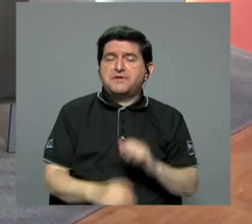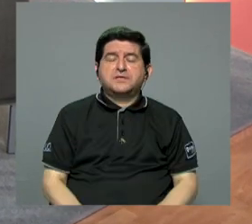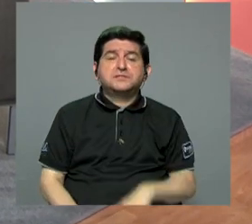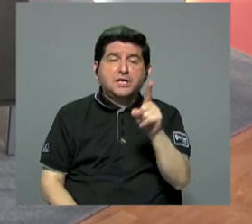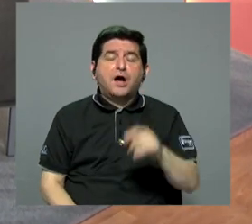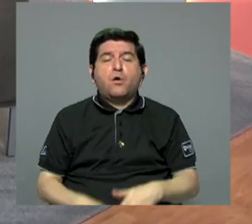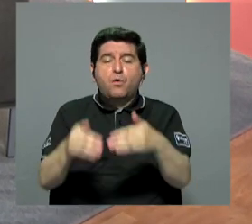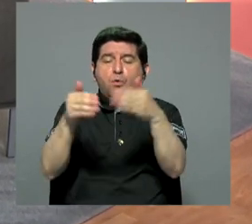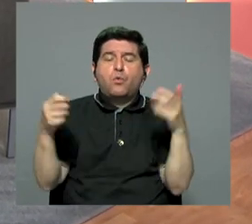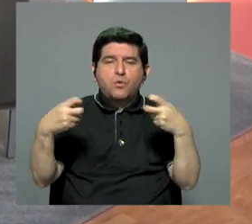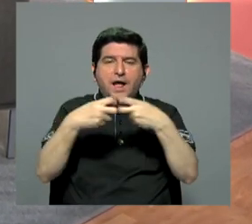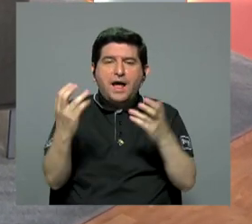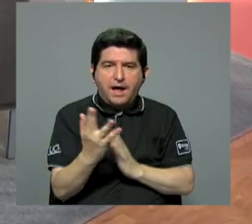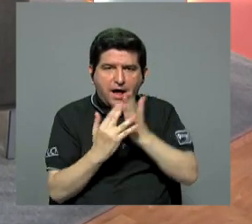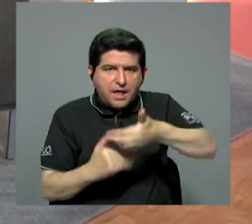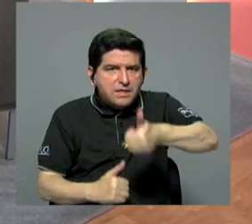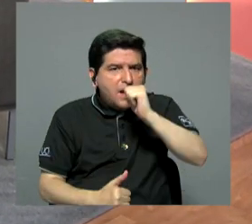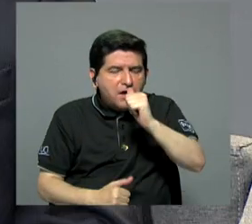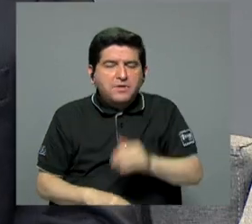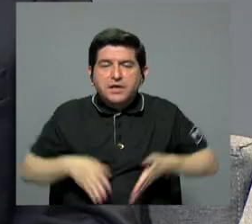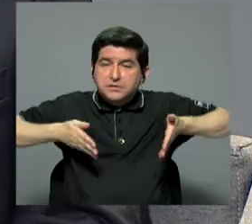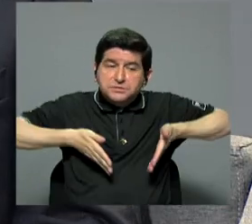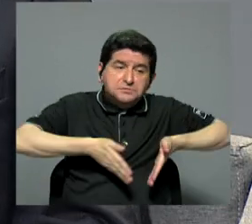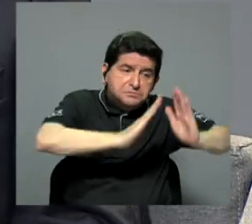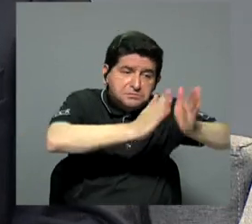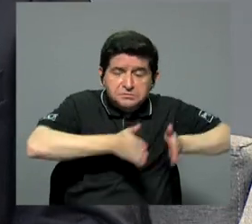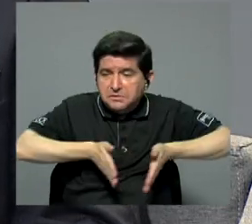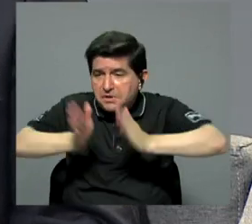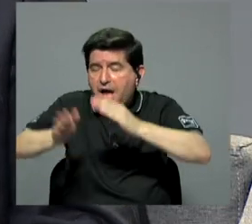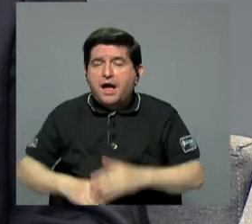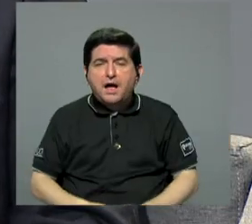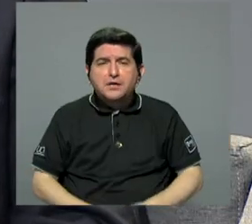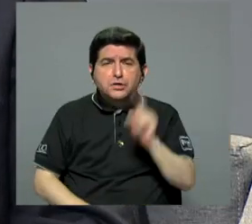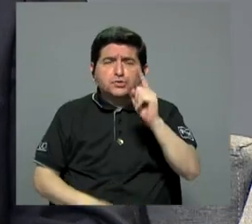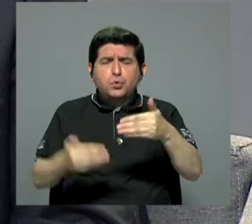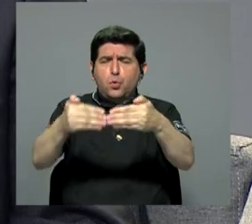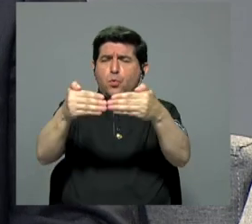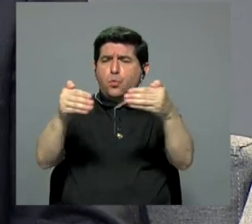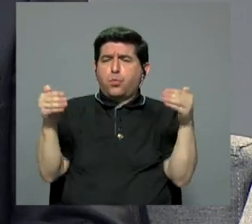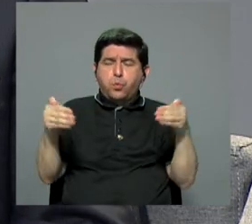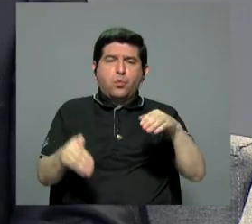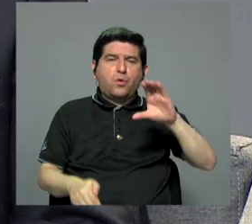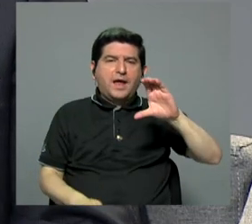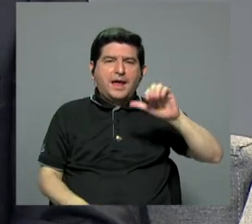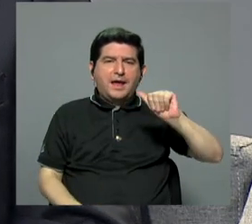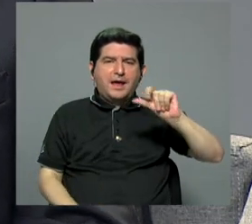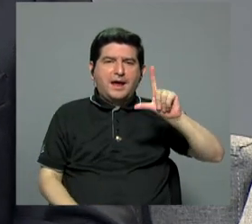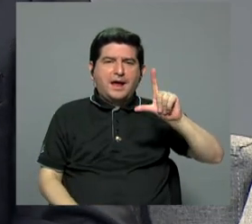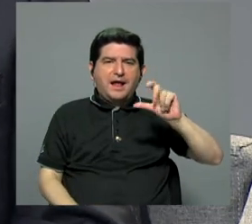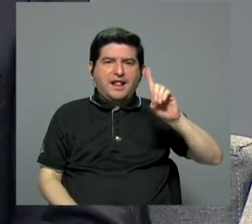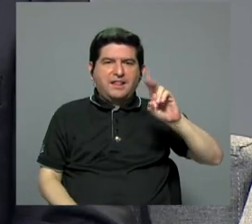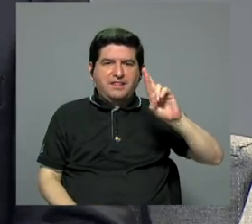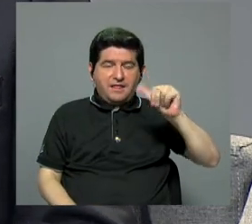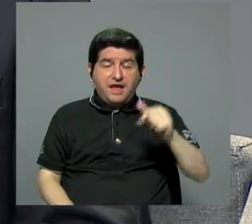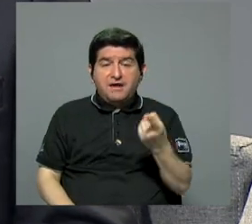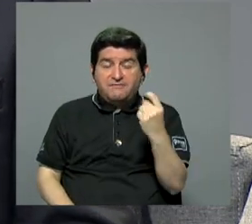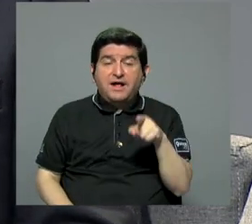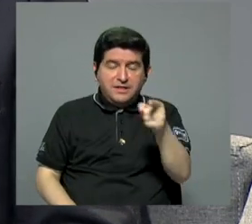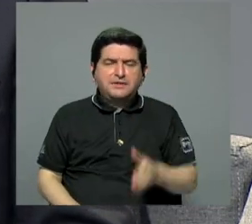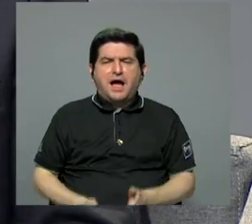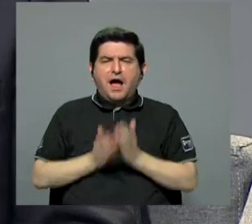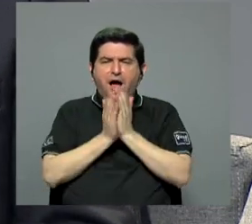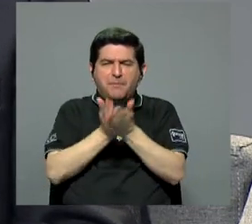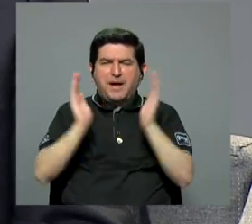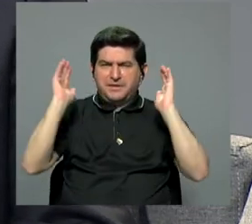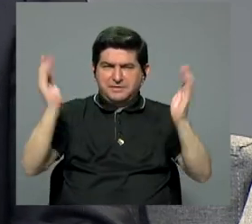hidroeléctrica. Carreteras. Carreteras, un dique gigantesco en Caldera que hace falta para que vengan barcos de